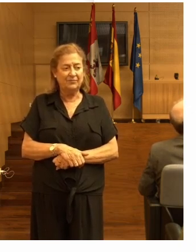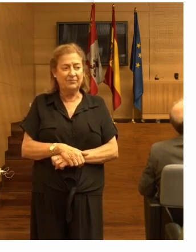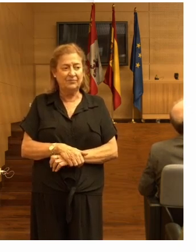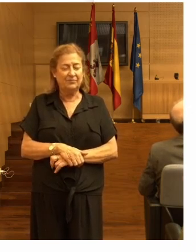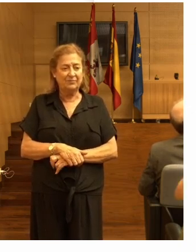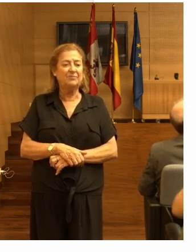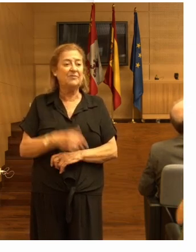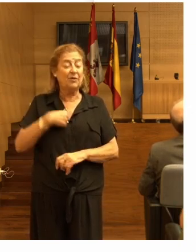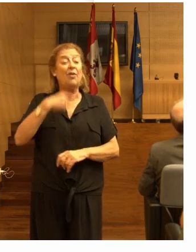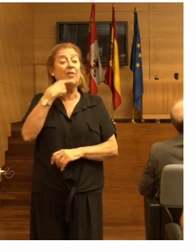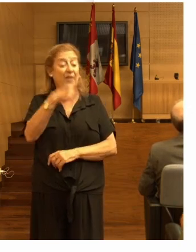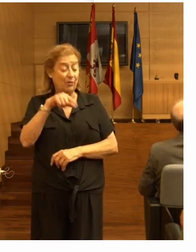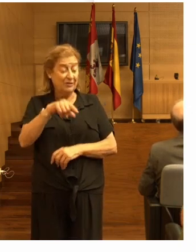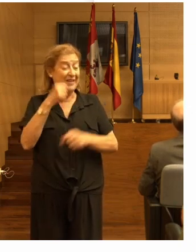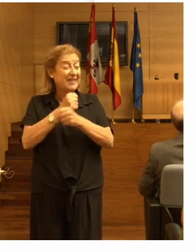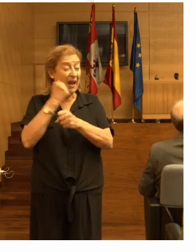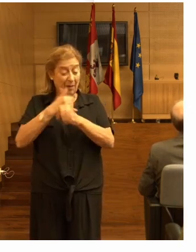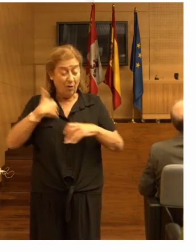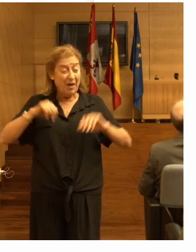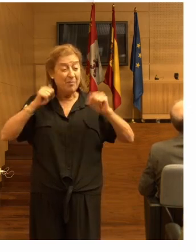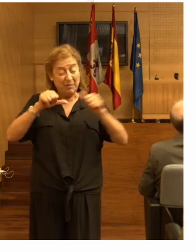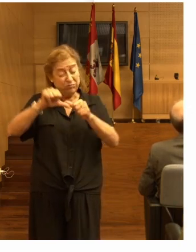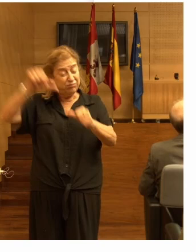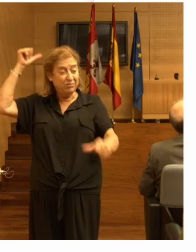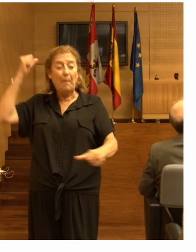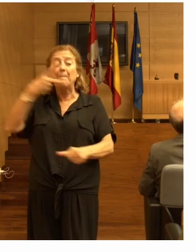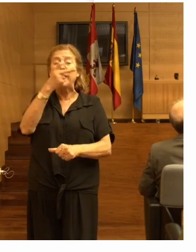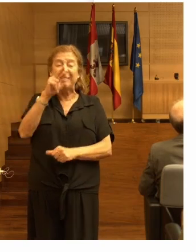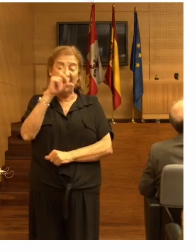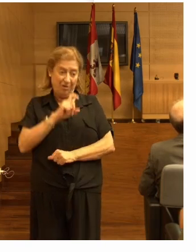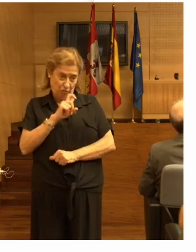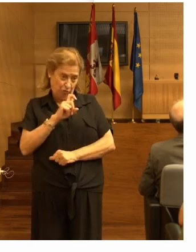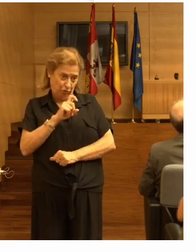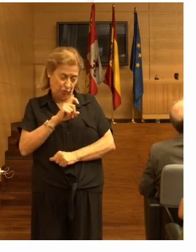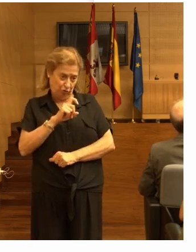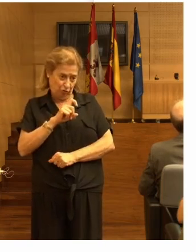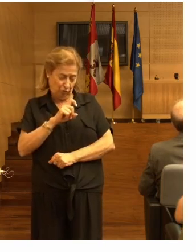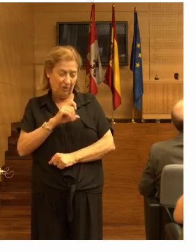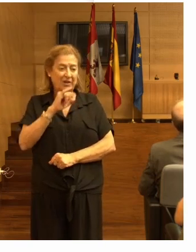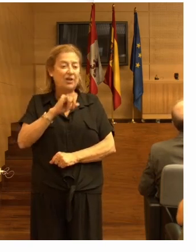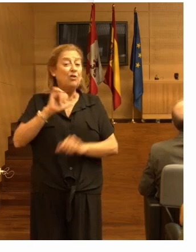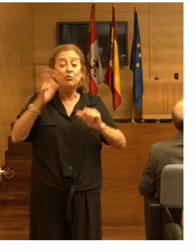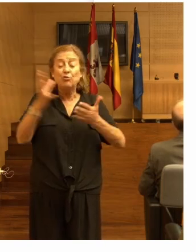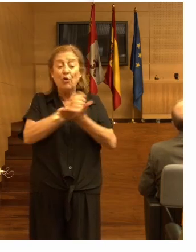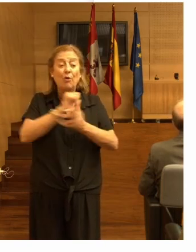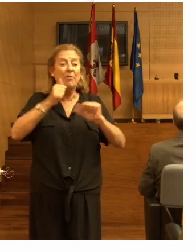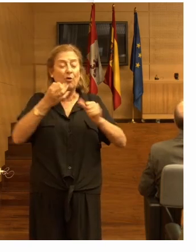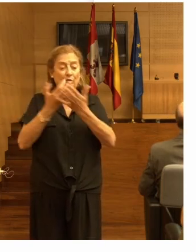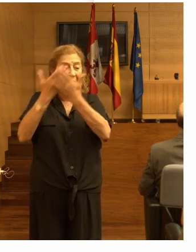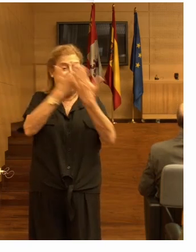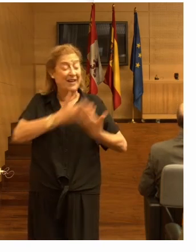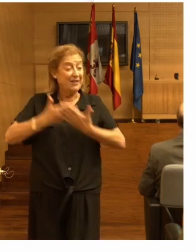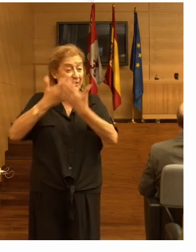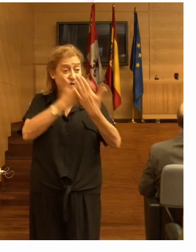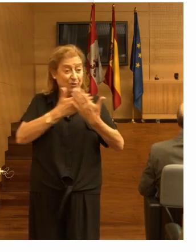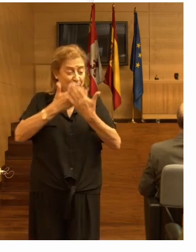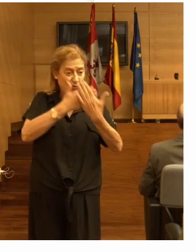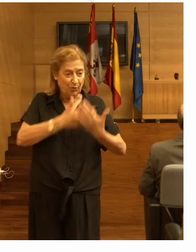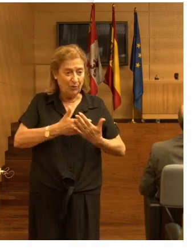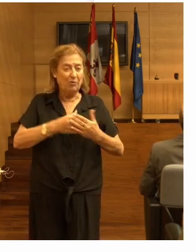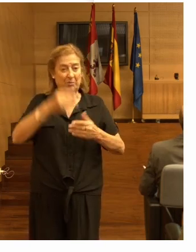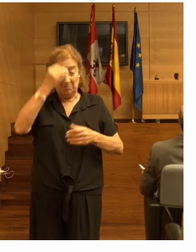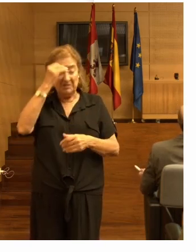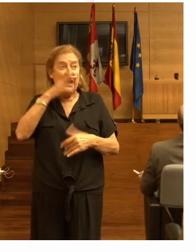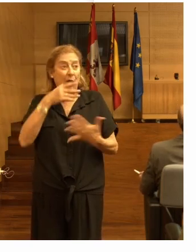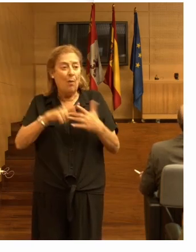Como digo, este trabajo empezó hace más de 20 años y todo empezó con un estudio que se sigue considerando